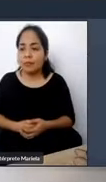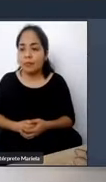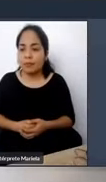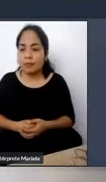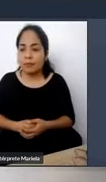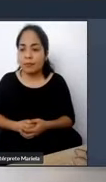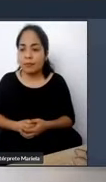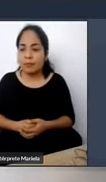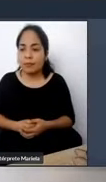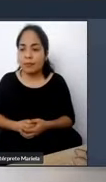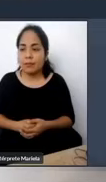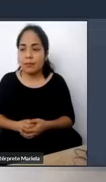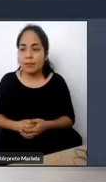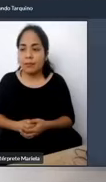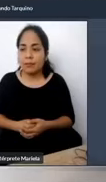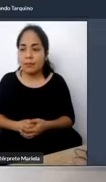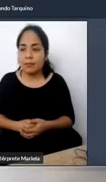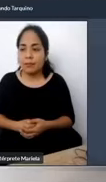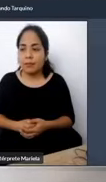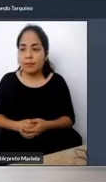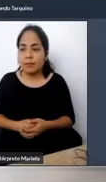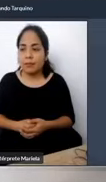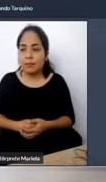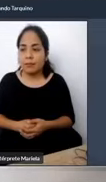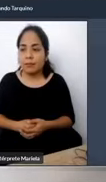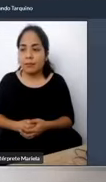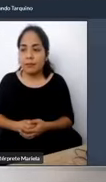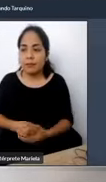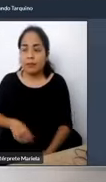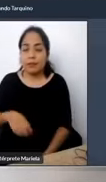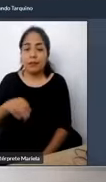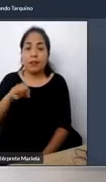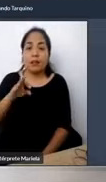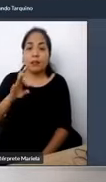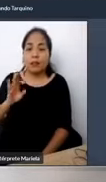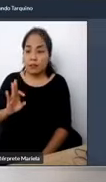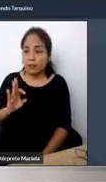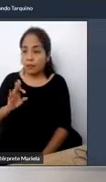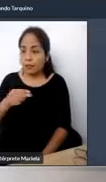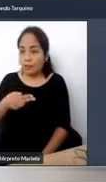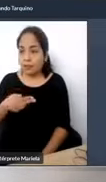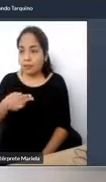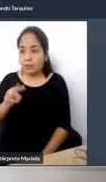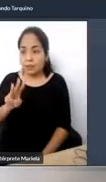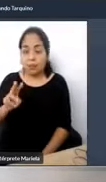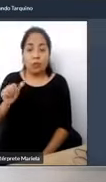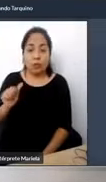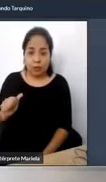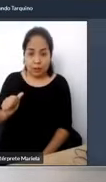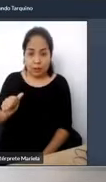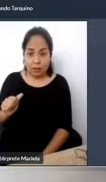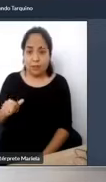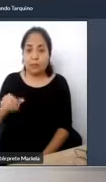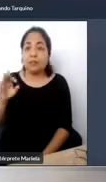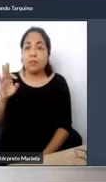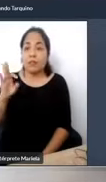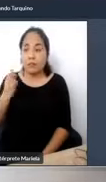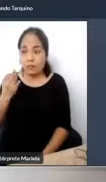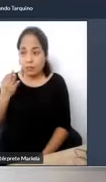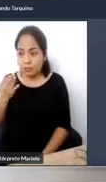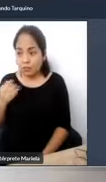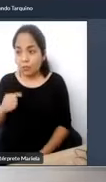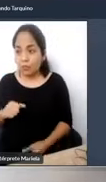la FHWA que es la administración federal de carreteras en los Estados Unidos y el